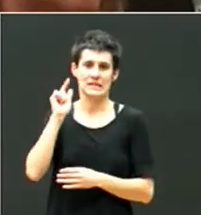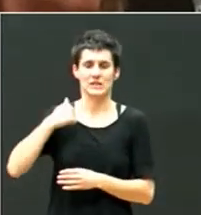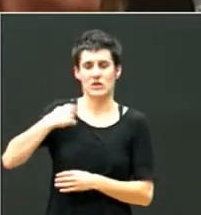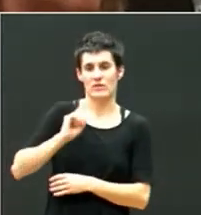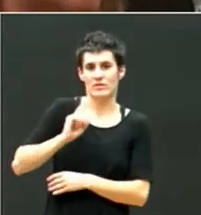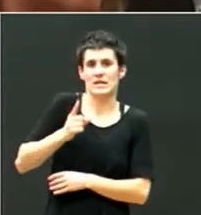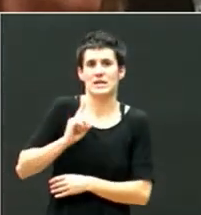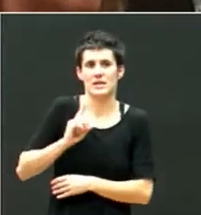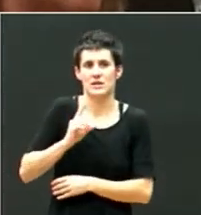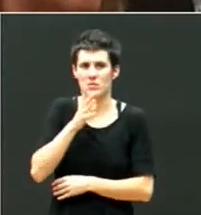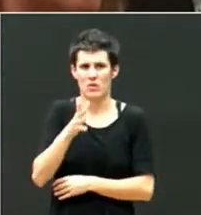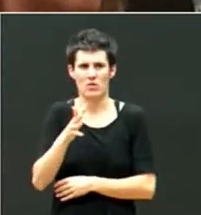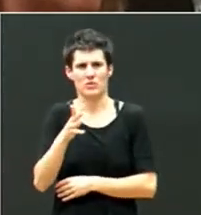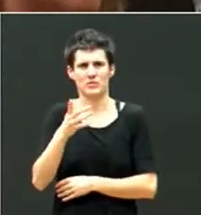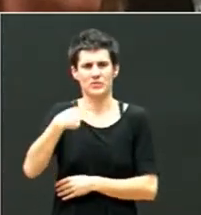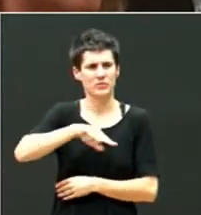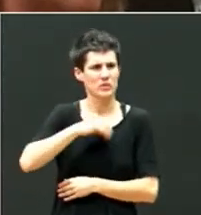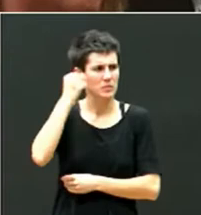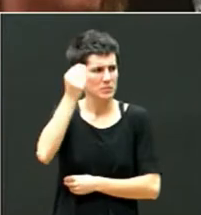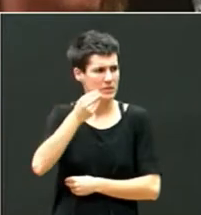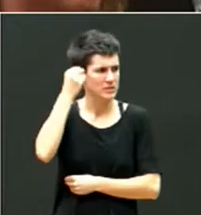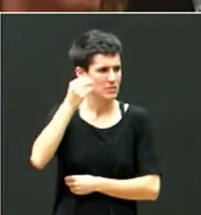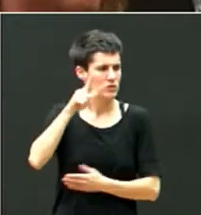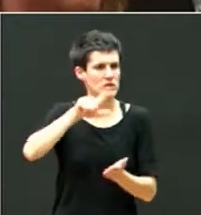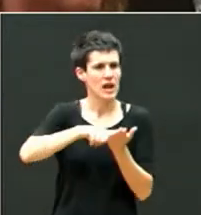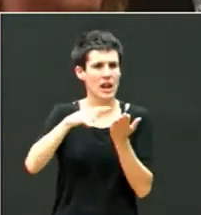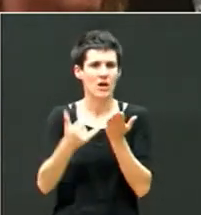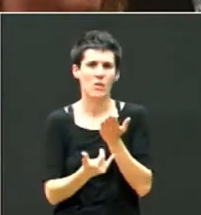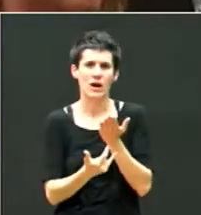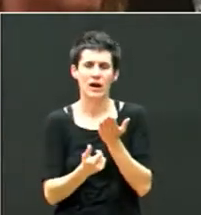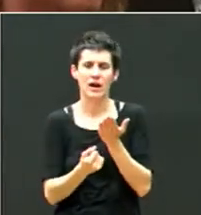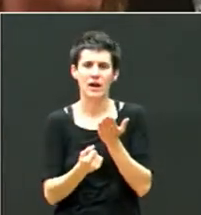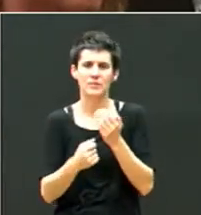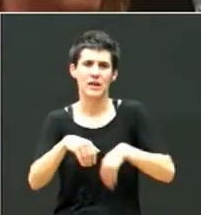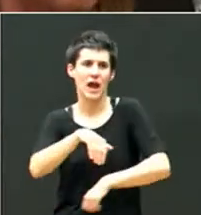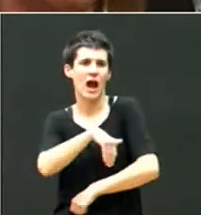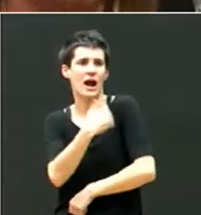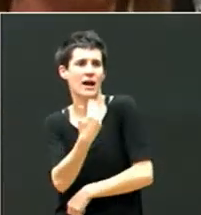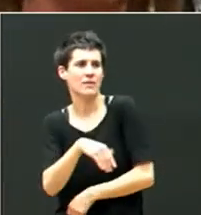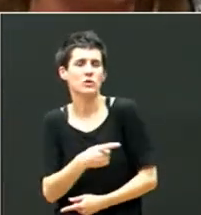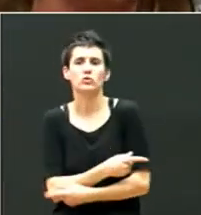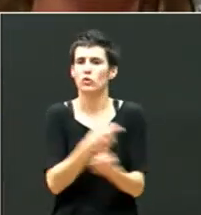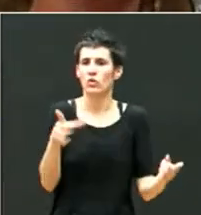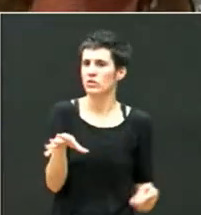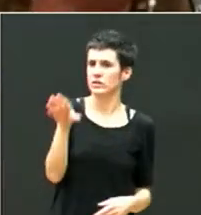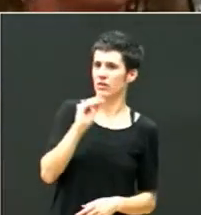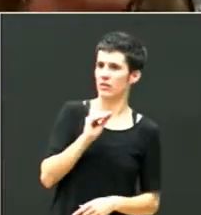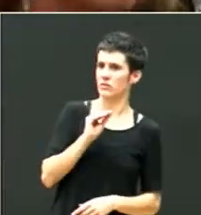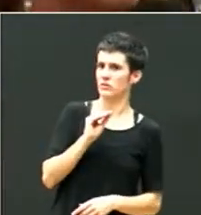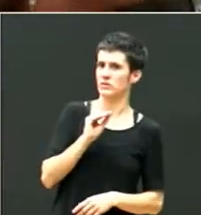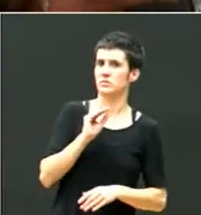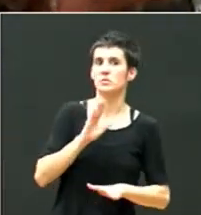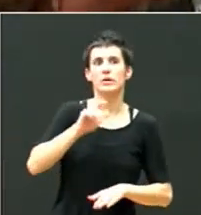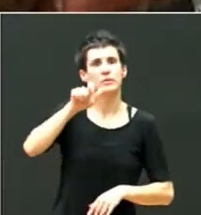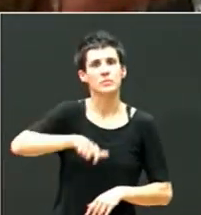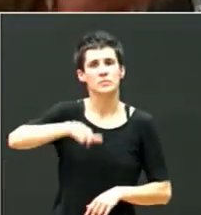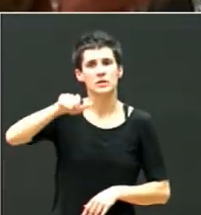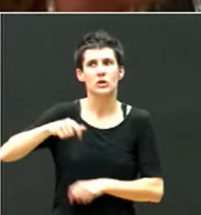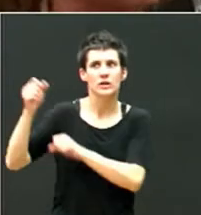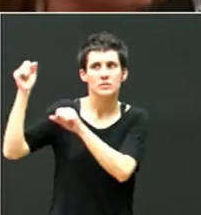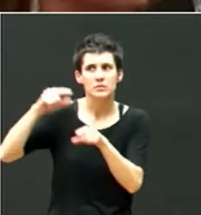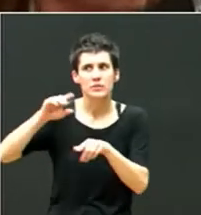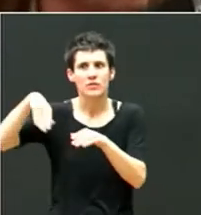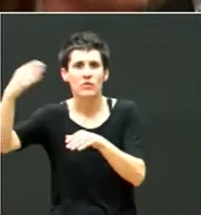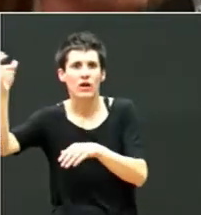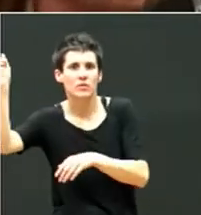sentado que el lenguaje académico lo entendemos todos. Y es muy complicado el lenguaje académico para críos que vienen de fuera, para críos que aprenden